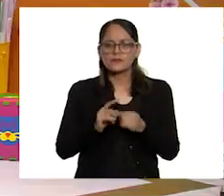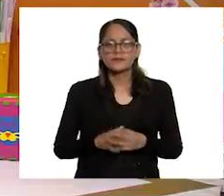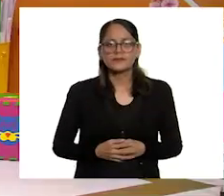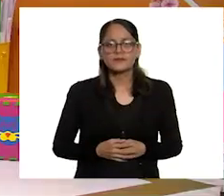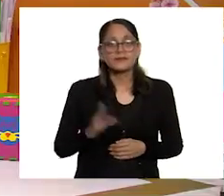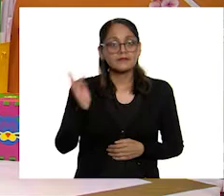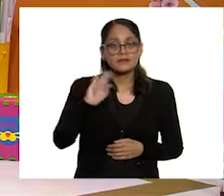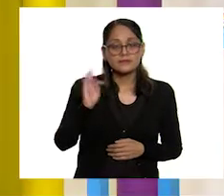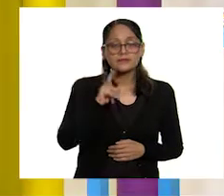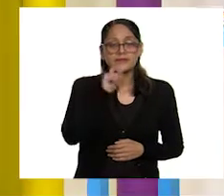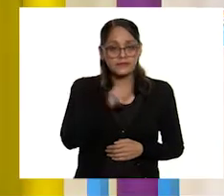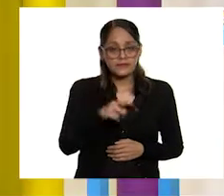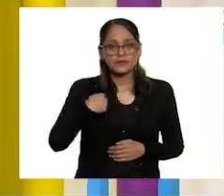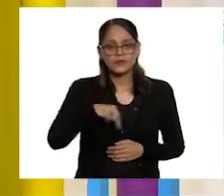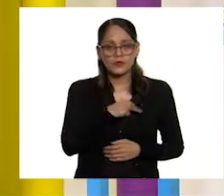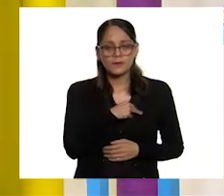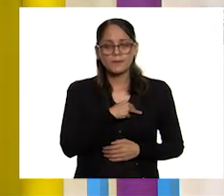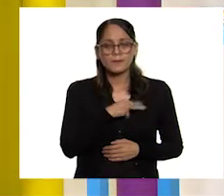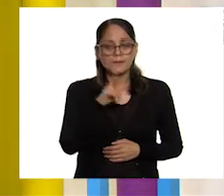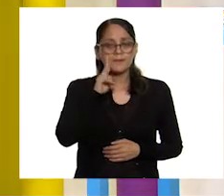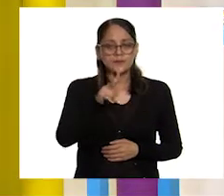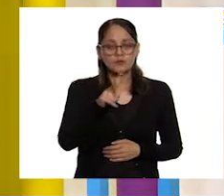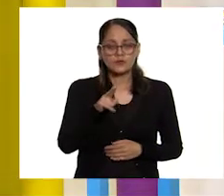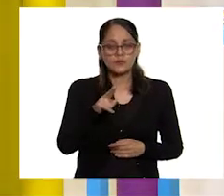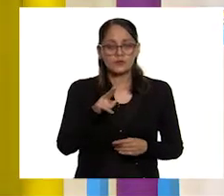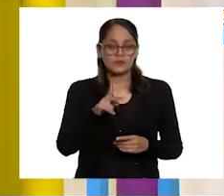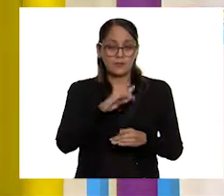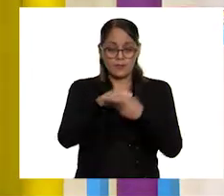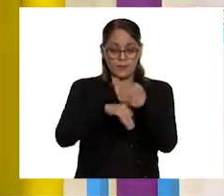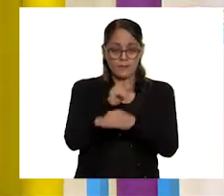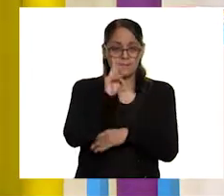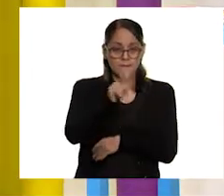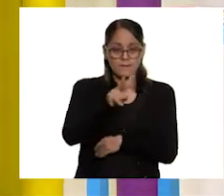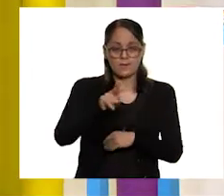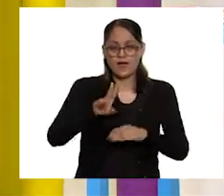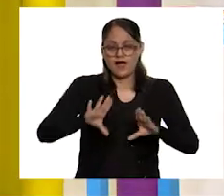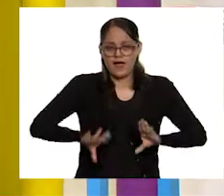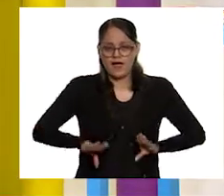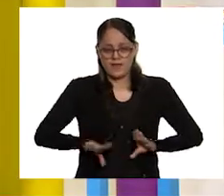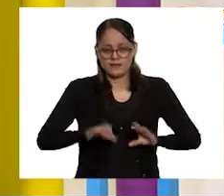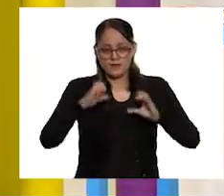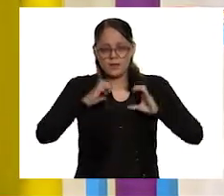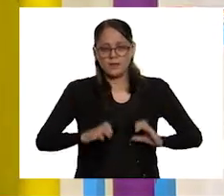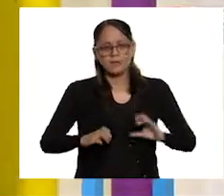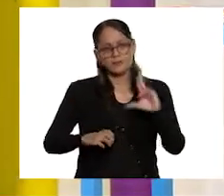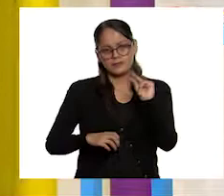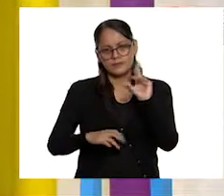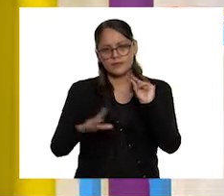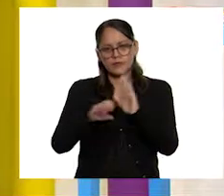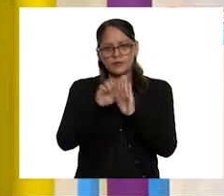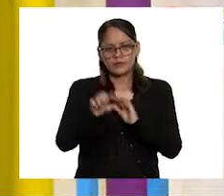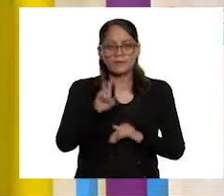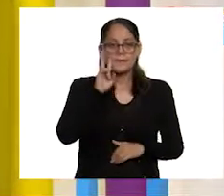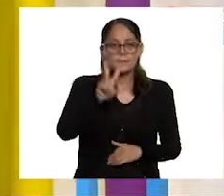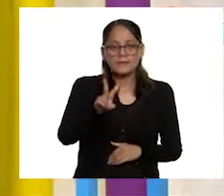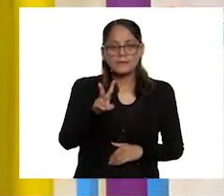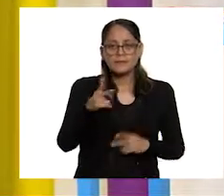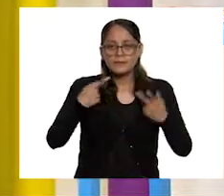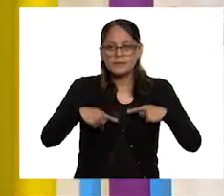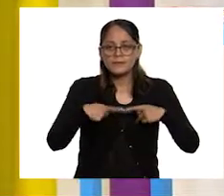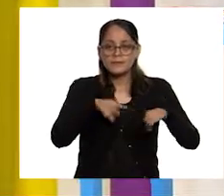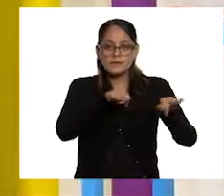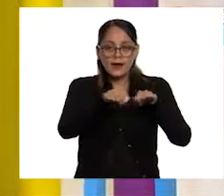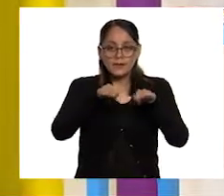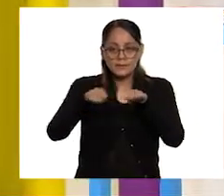Y aunque también lo podemos ver, no todo lo que veamos es una característica física. Porque si vemos que hay una persona trabajadora,